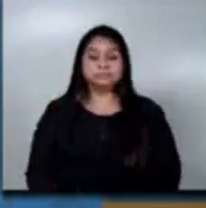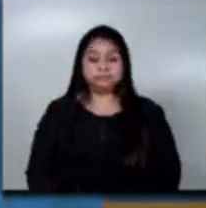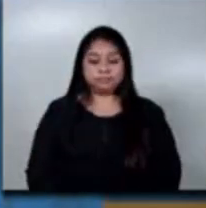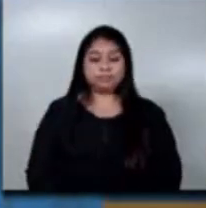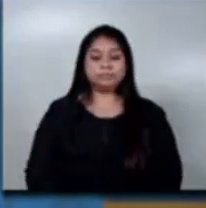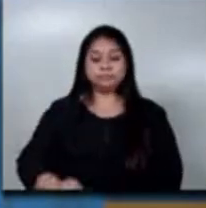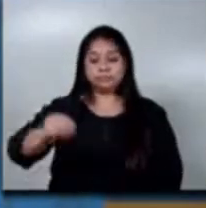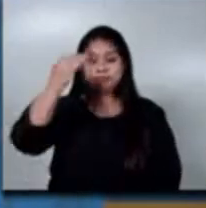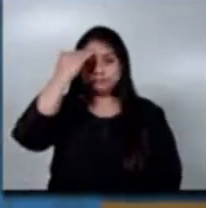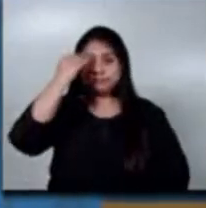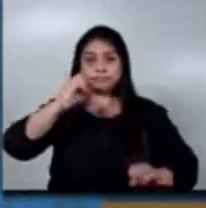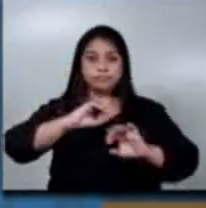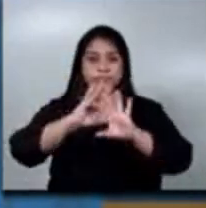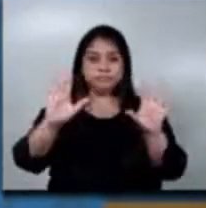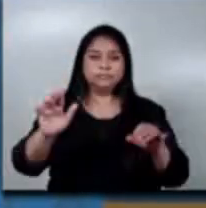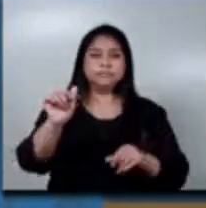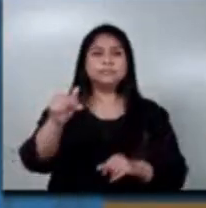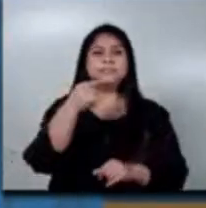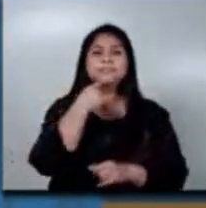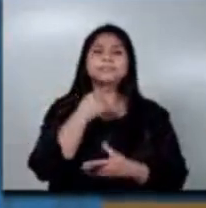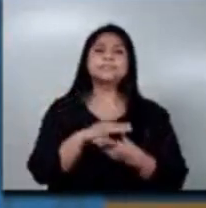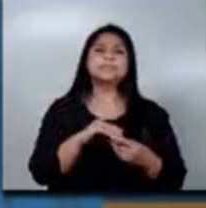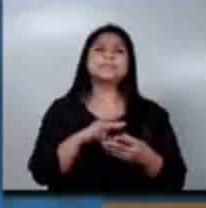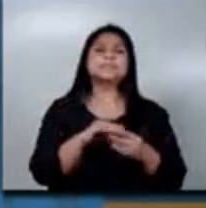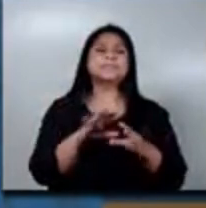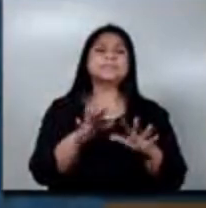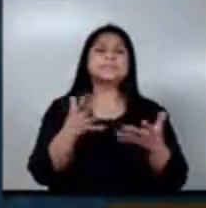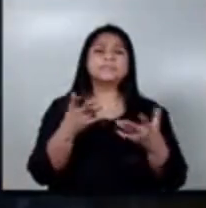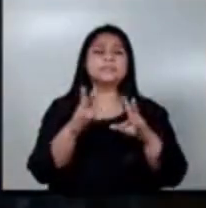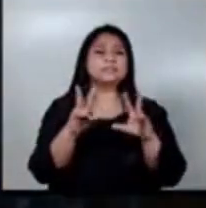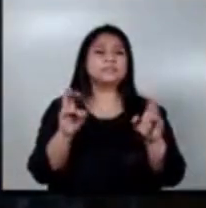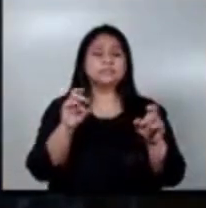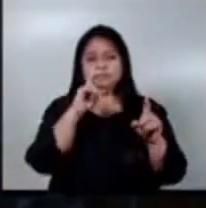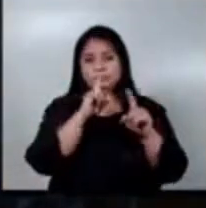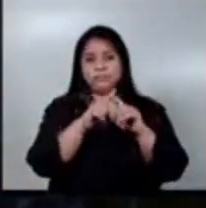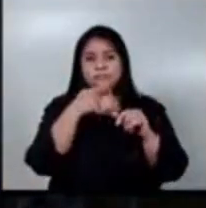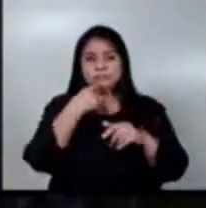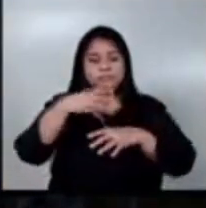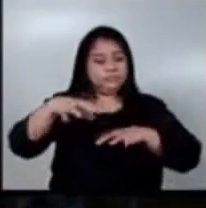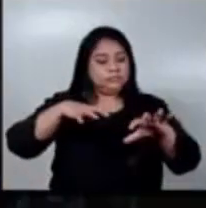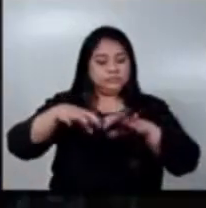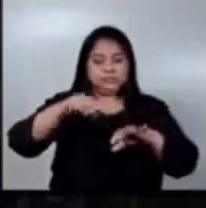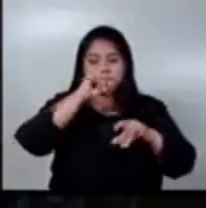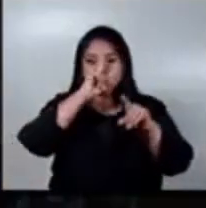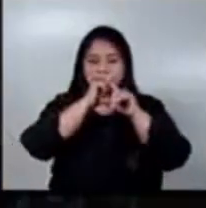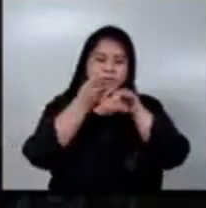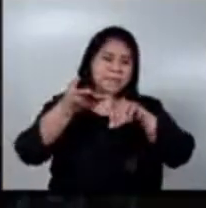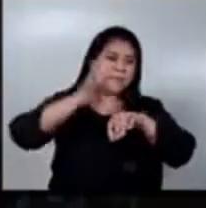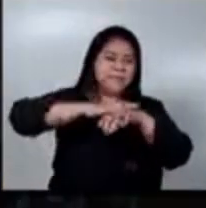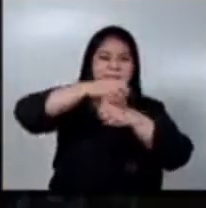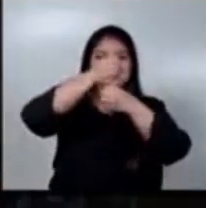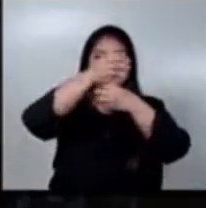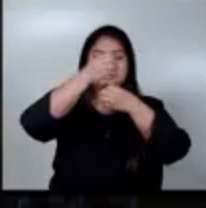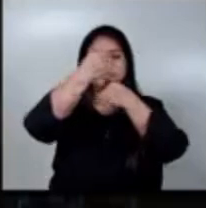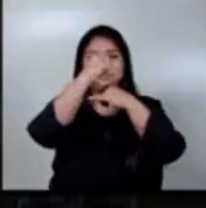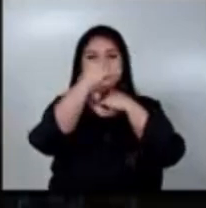directora. Mucho gusto. Directora, si nos puede comentar respecto a los sectores o a las actividades económicas que registran más informes ya en su sistema de